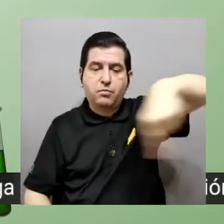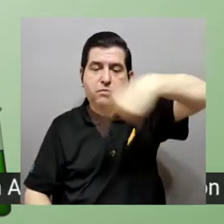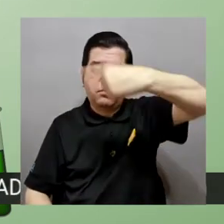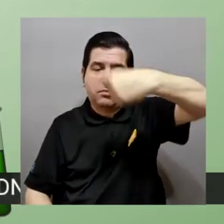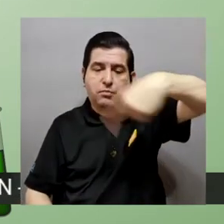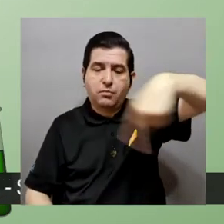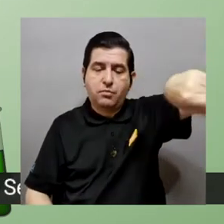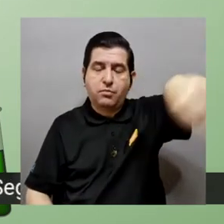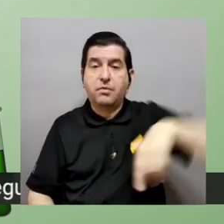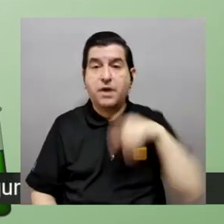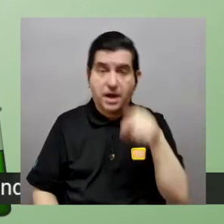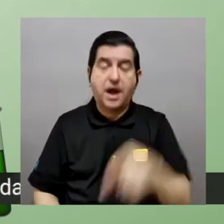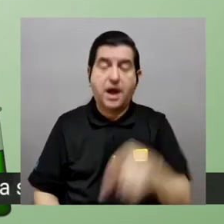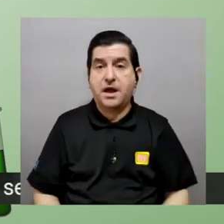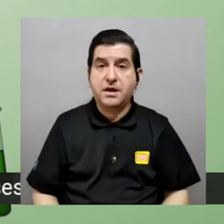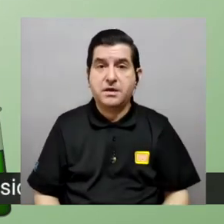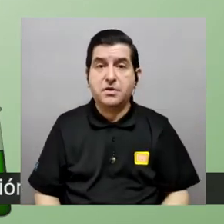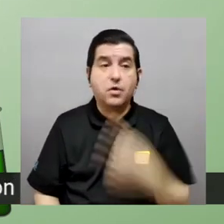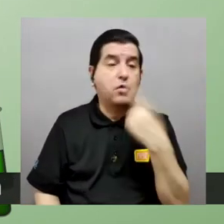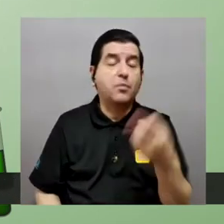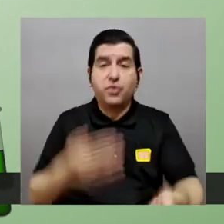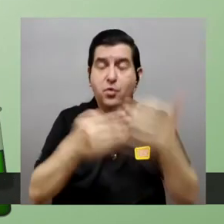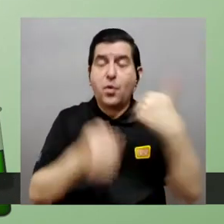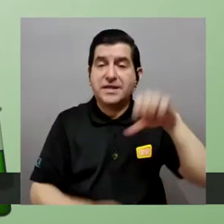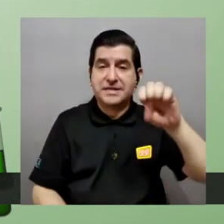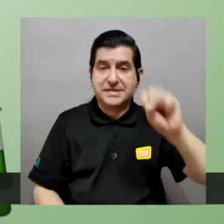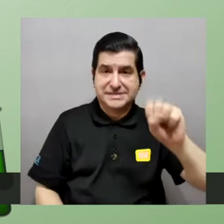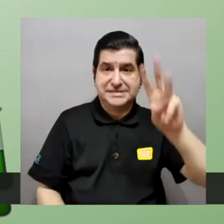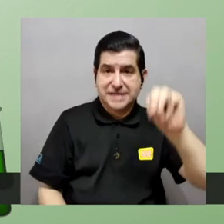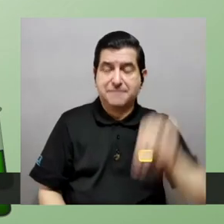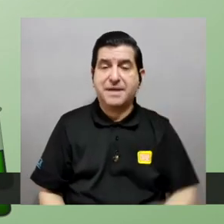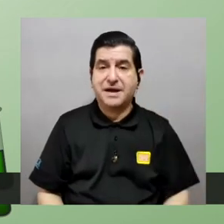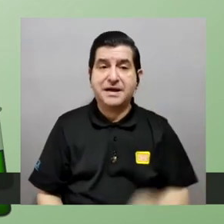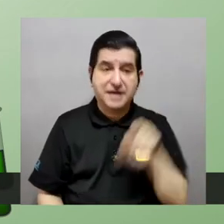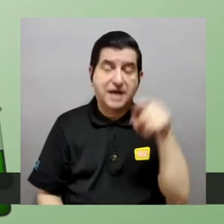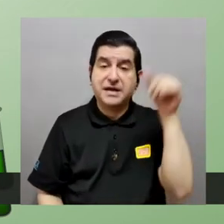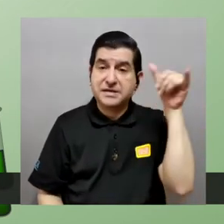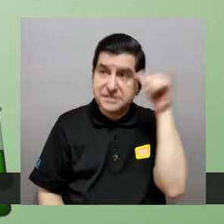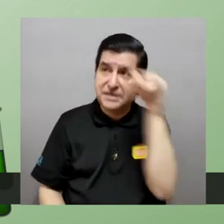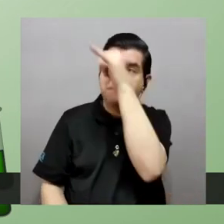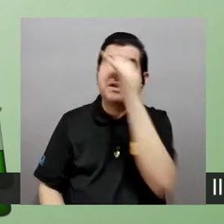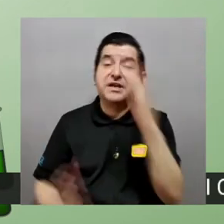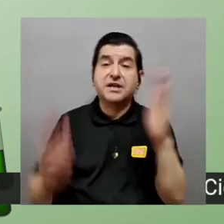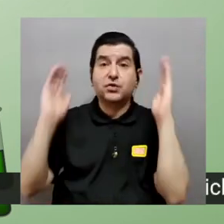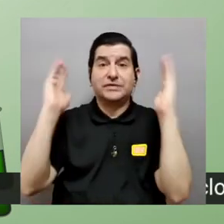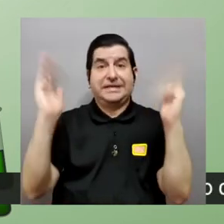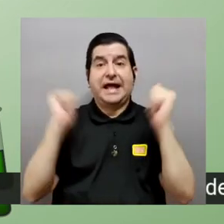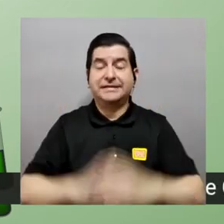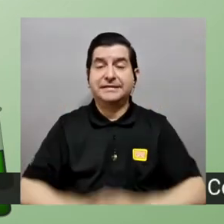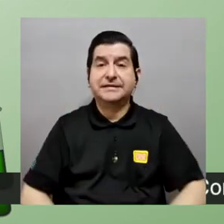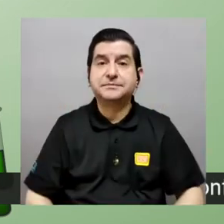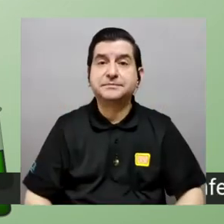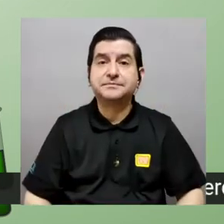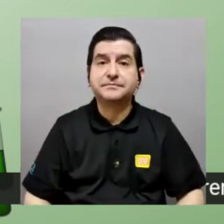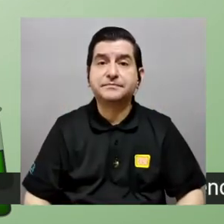ese ángulo barra el infinito como les comentó samaria es infinito es muy grande verdad